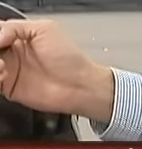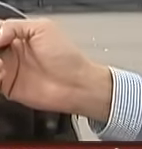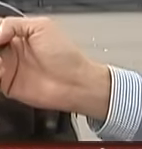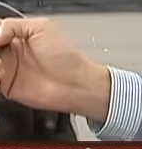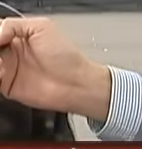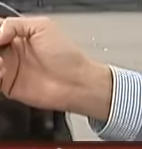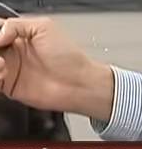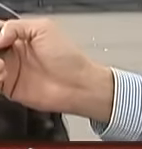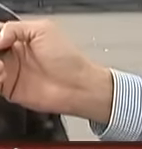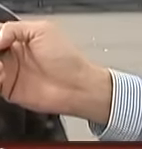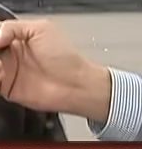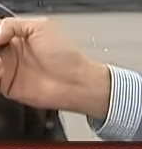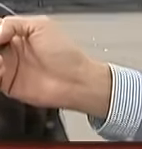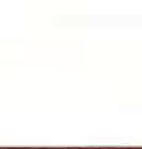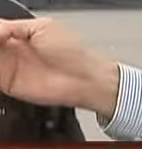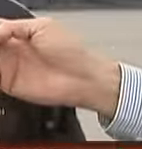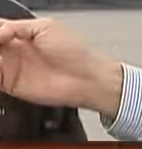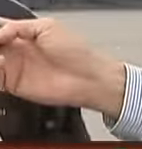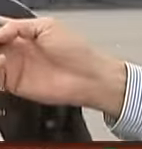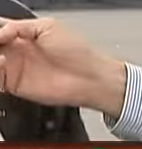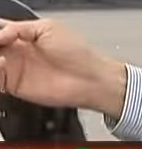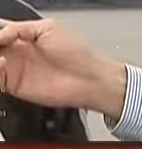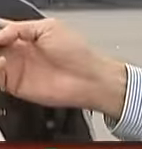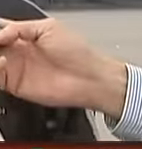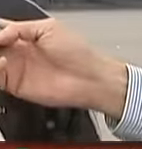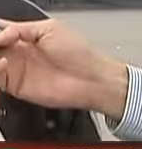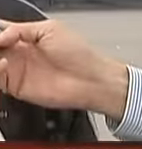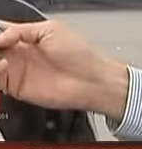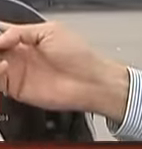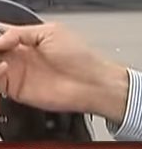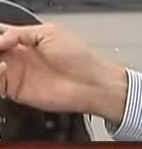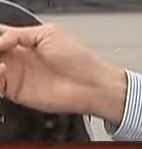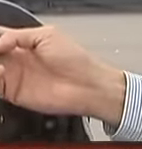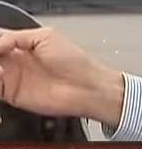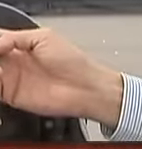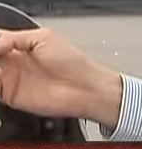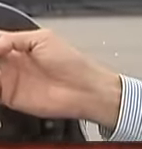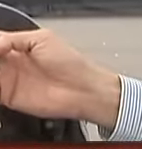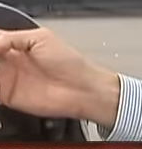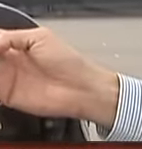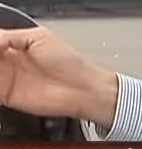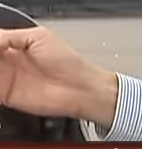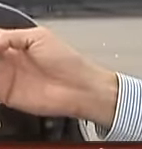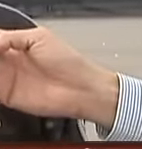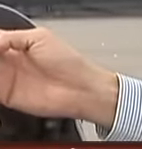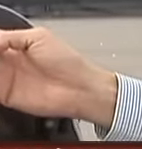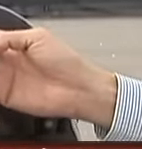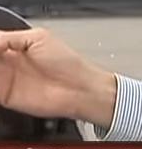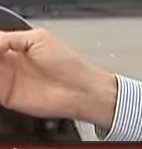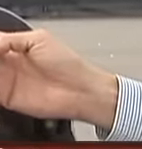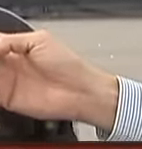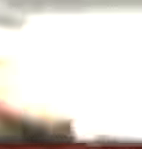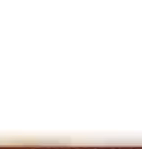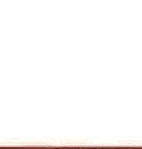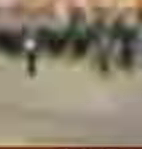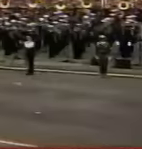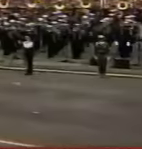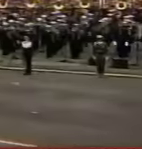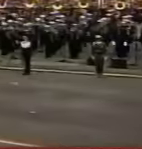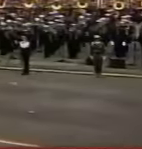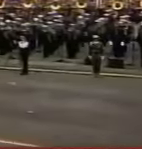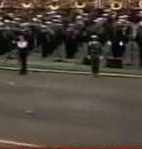34 mosaicos diferentes Con un total De 5 mil elementos 4 mil 800 en grada Y 200 de reserva